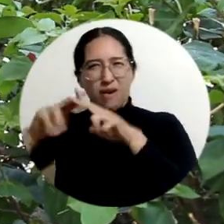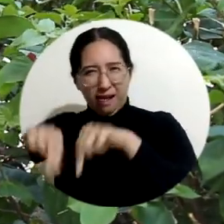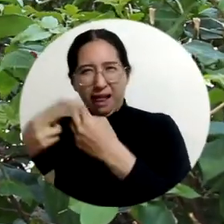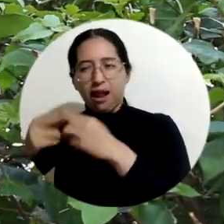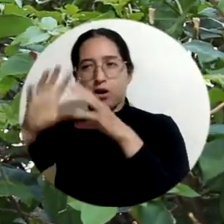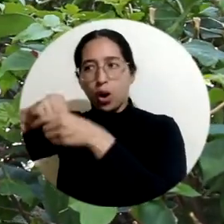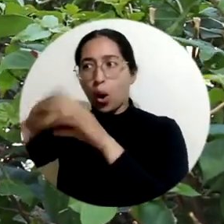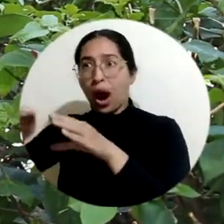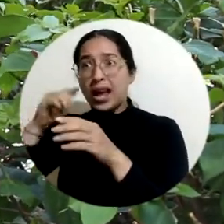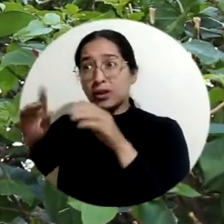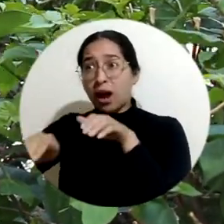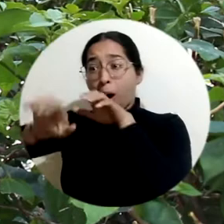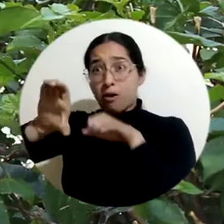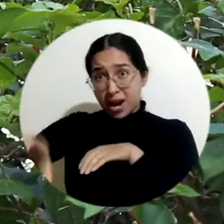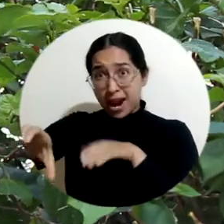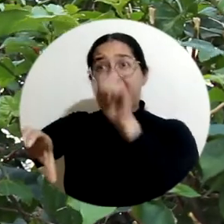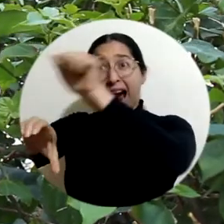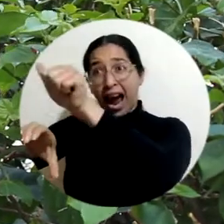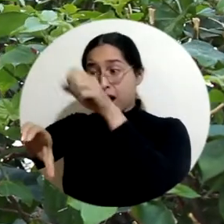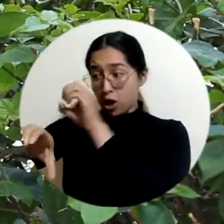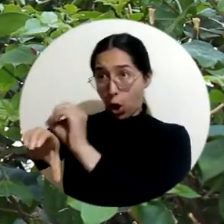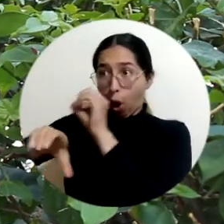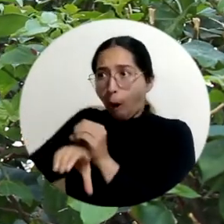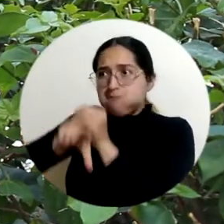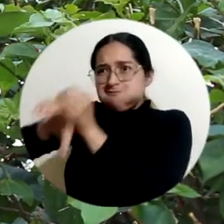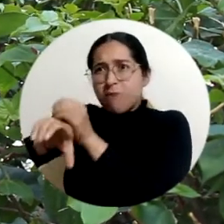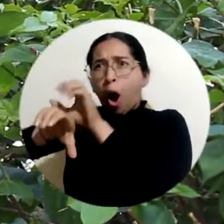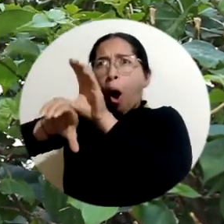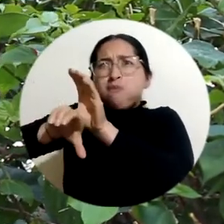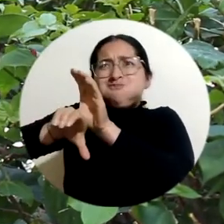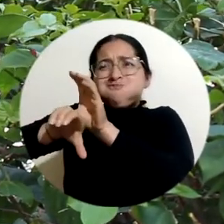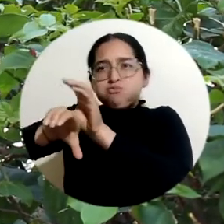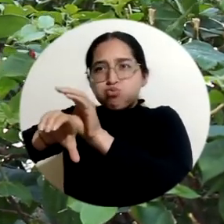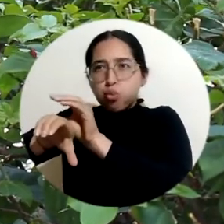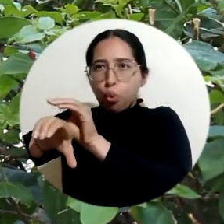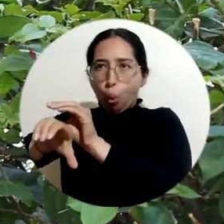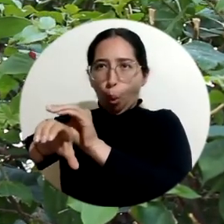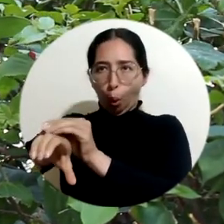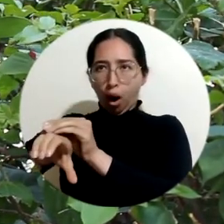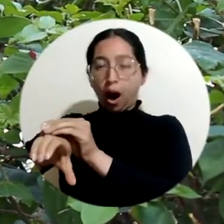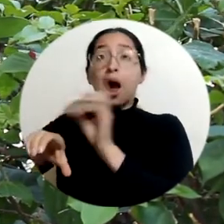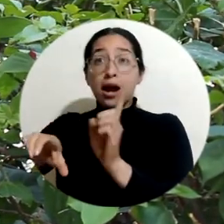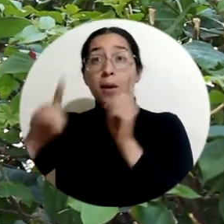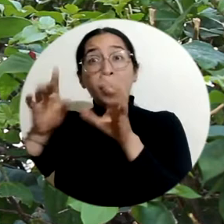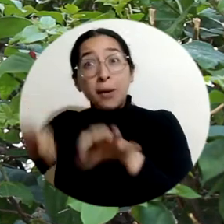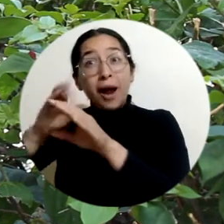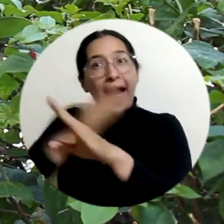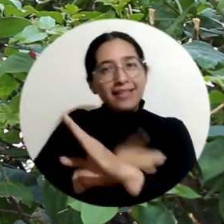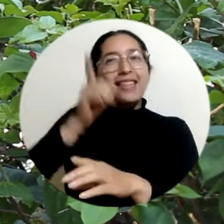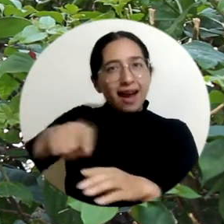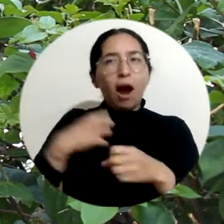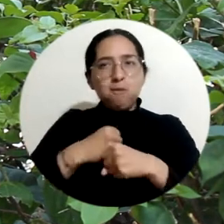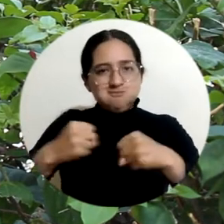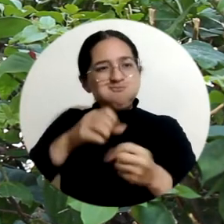incluso más del 30% de su masa corporal en la reproducción. E incluso pueden llegar a la muerte si no están